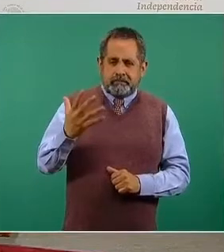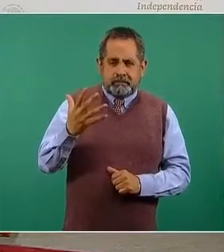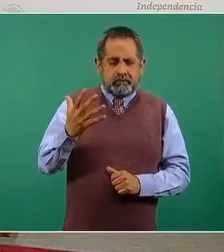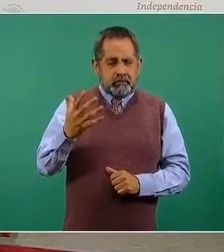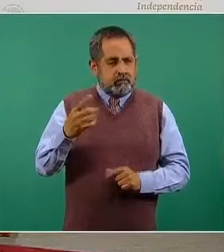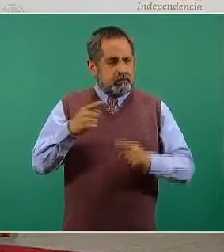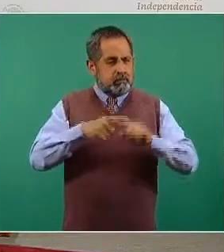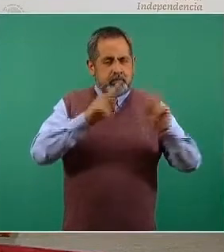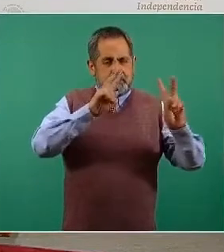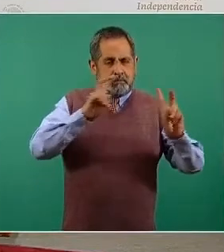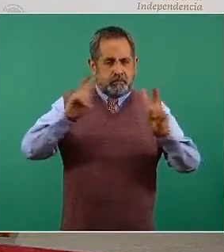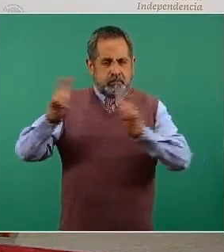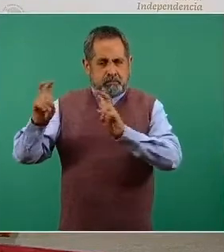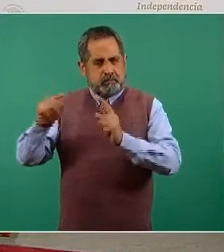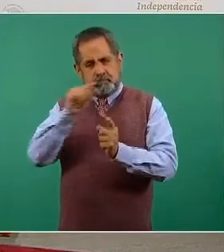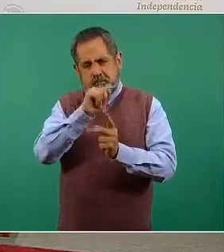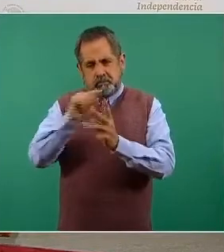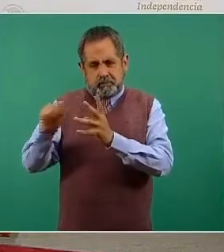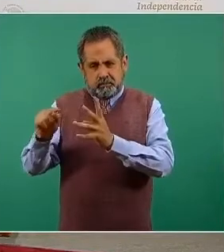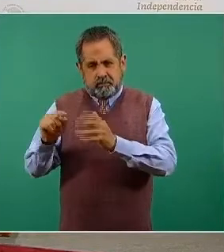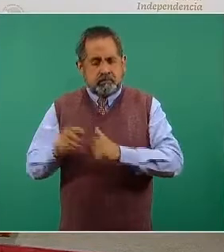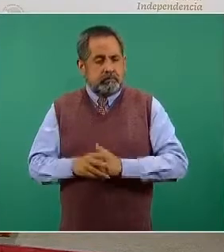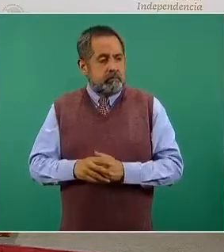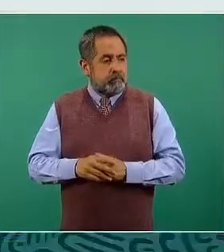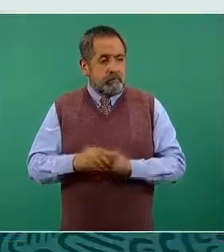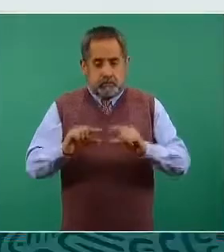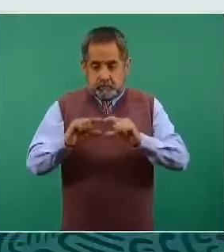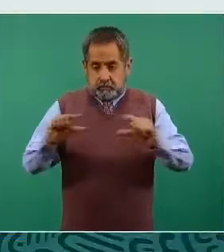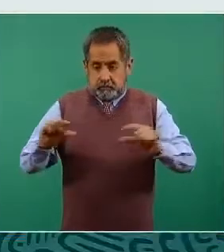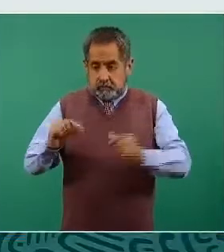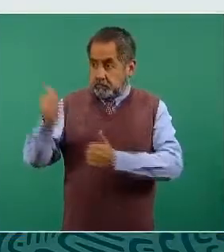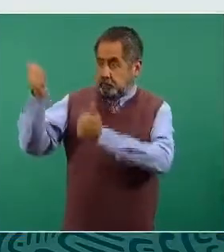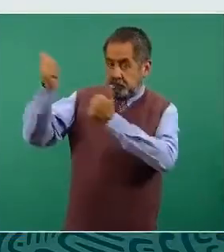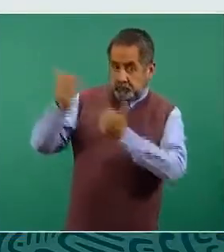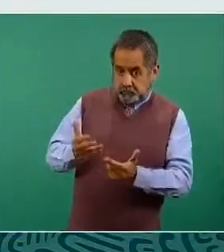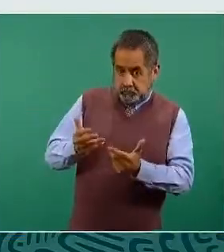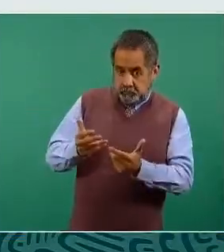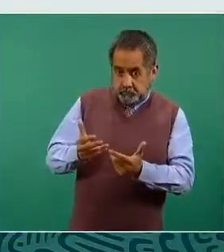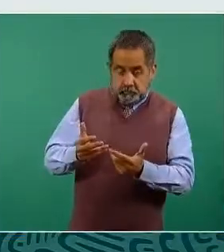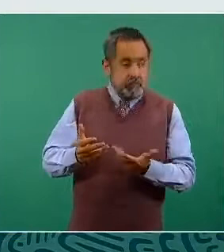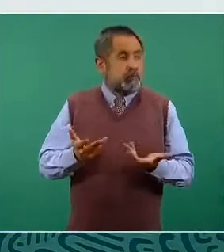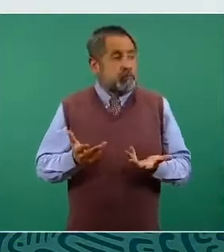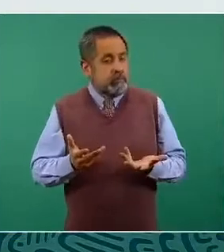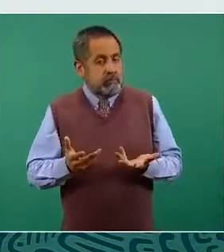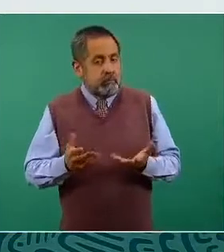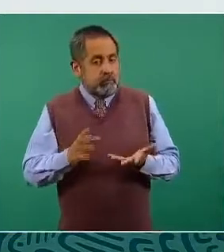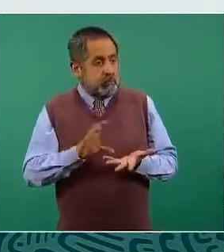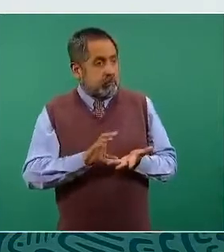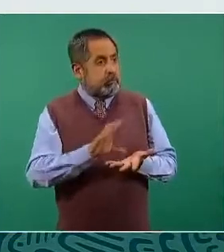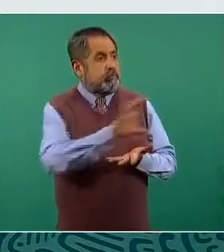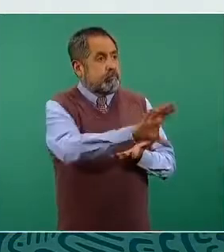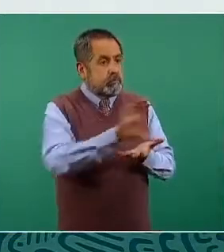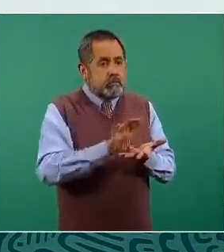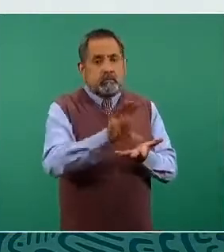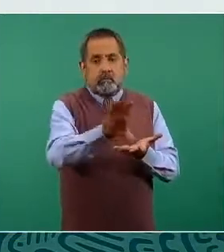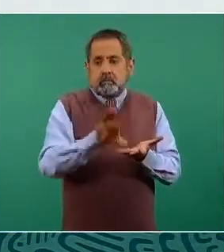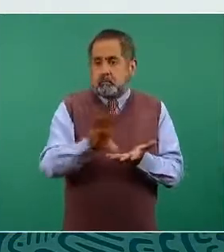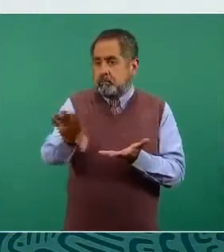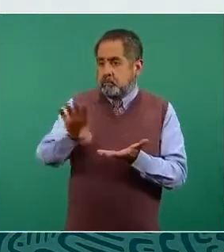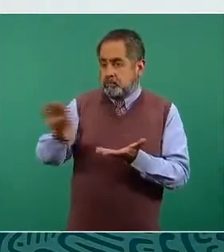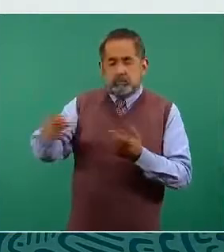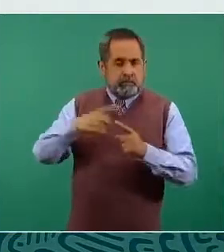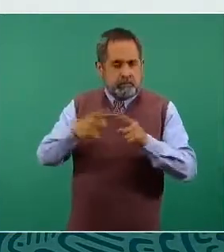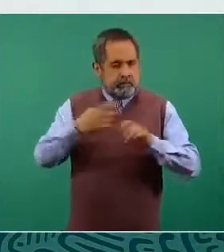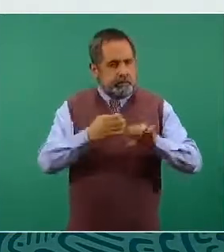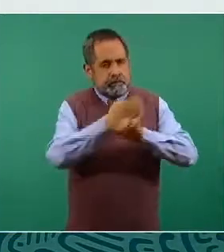de que llegan las vacunas, se comprometen las vacunas, se asignan a las